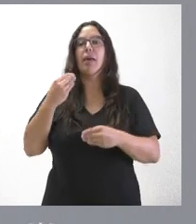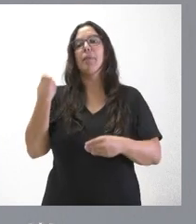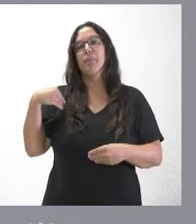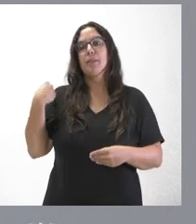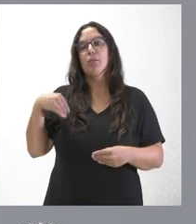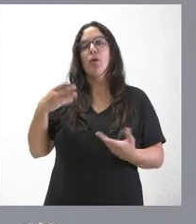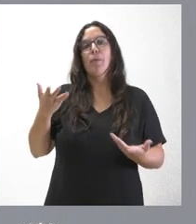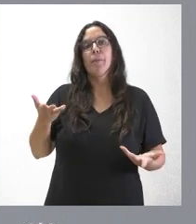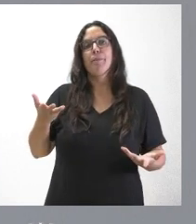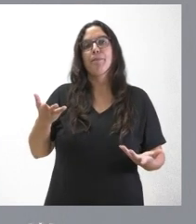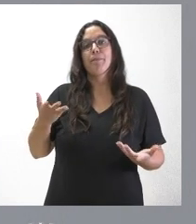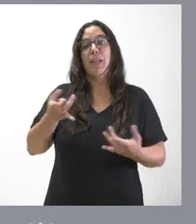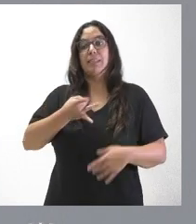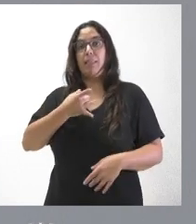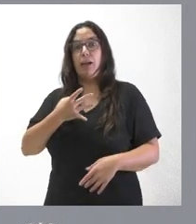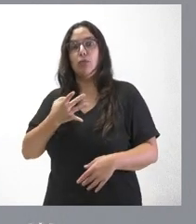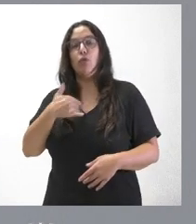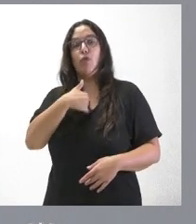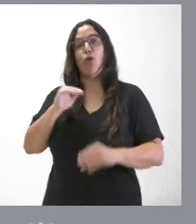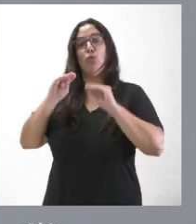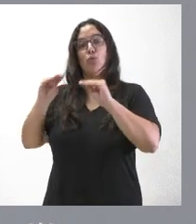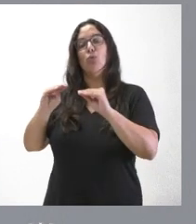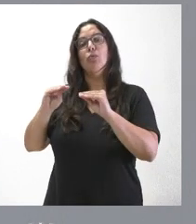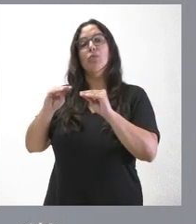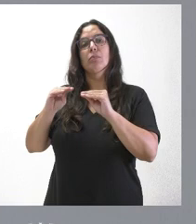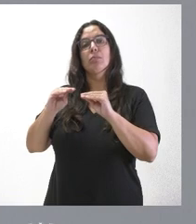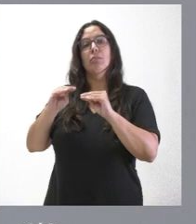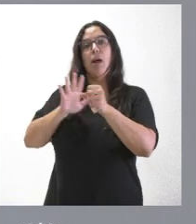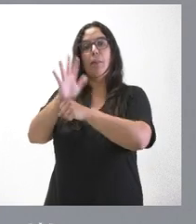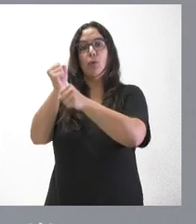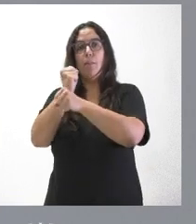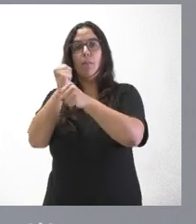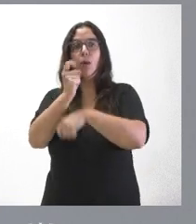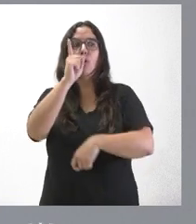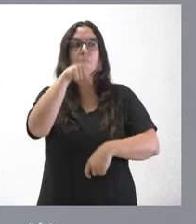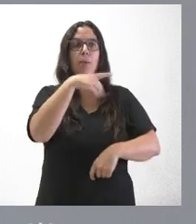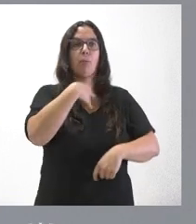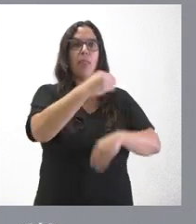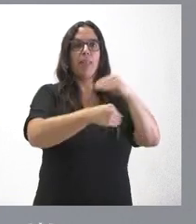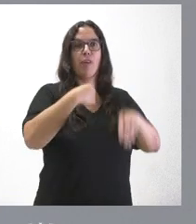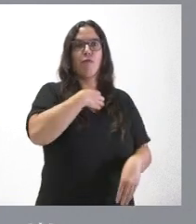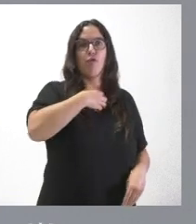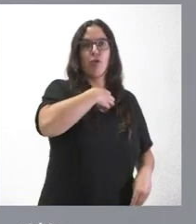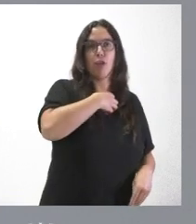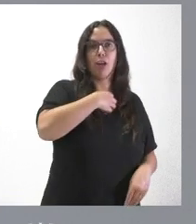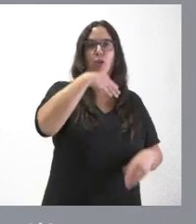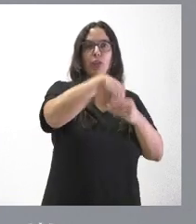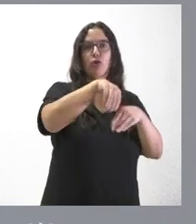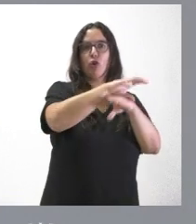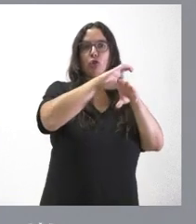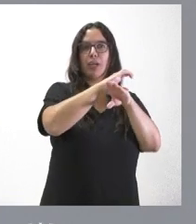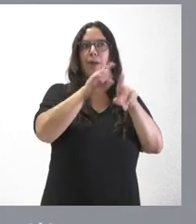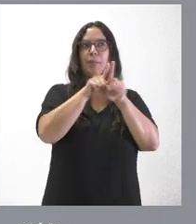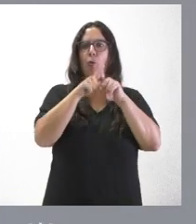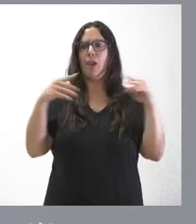los sindicatos en el ámbito del empleo con la que también puedan hacer los empleados públicos en el ámbito de la consejería. No es una